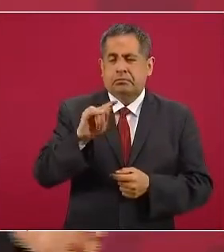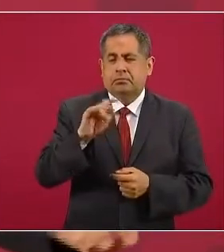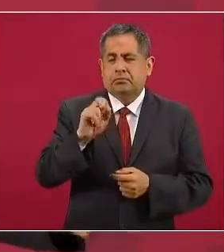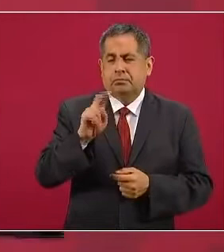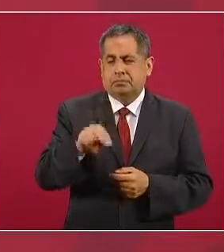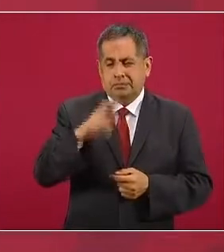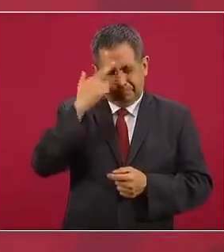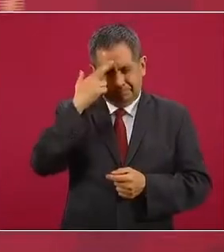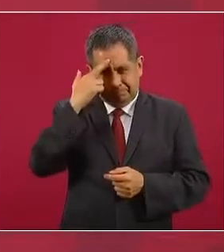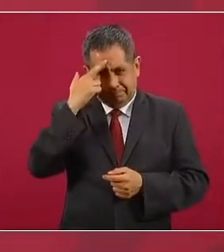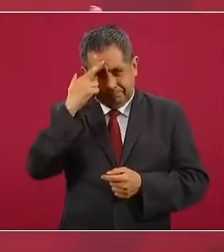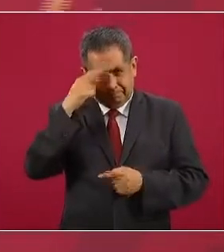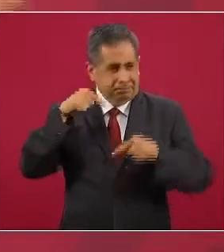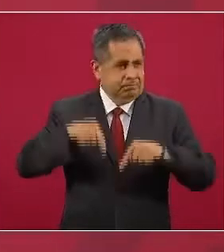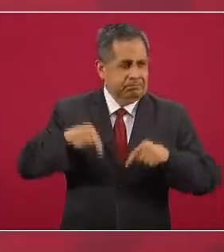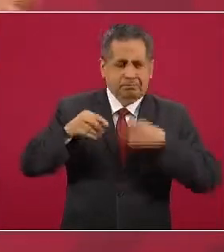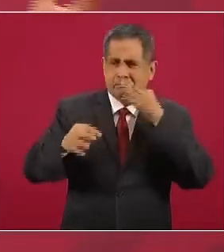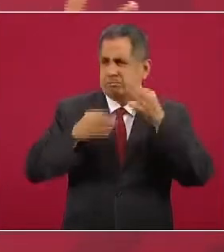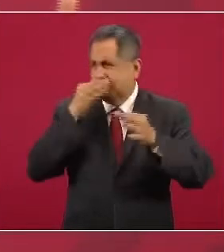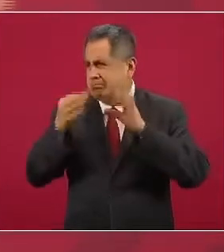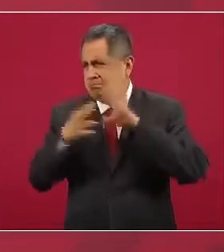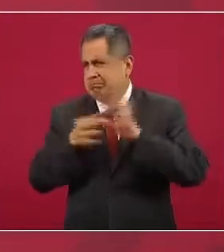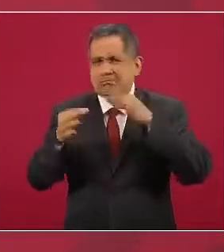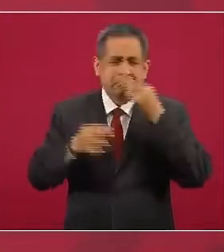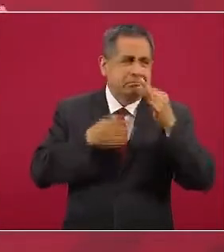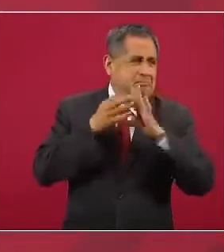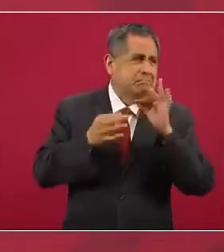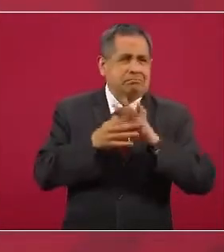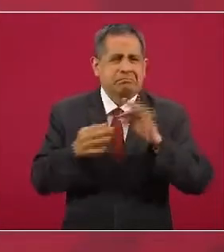O sea, aquí, medios de comunicación,